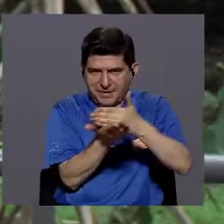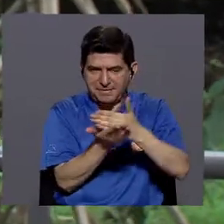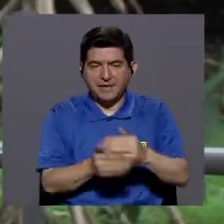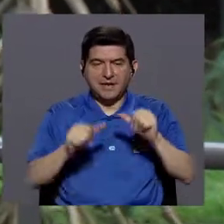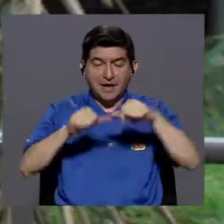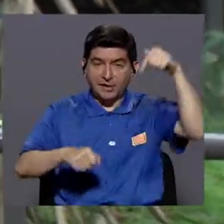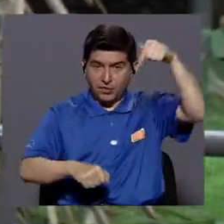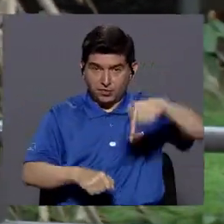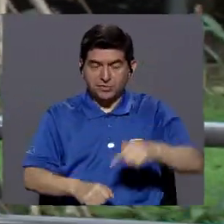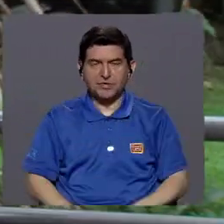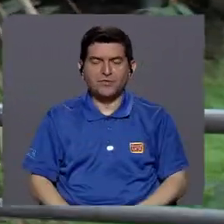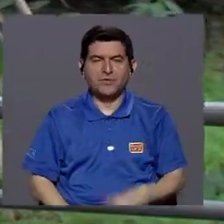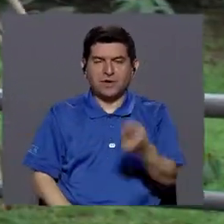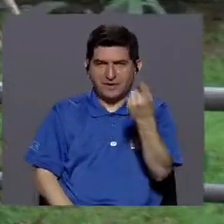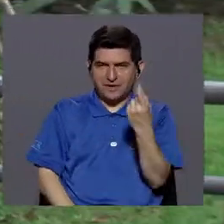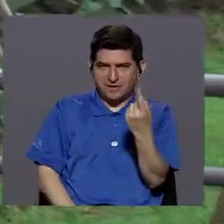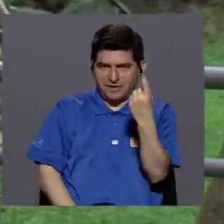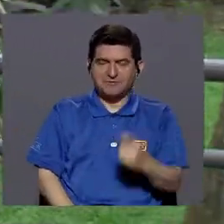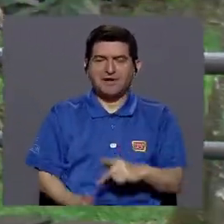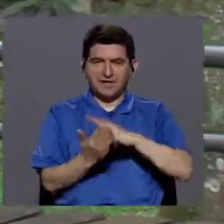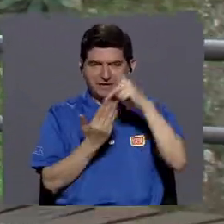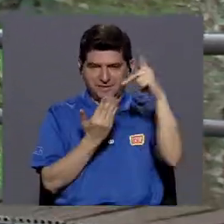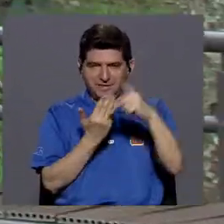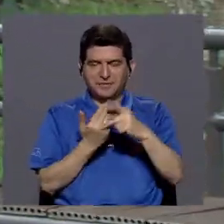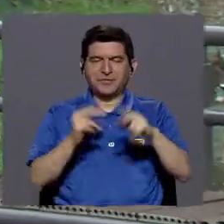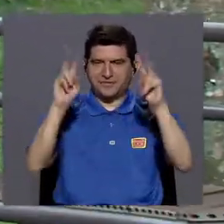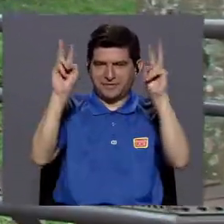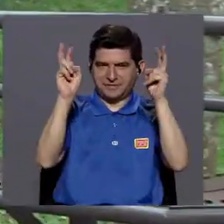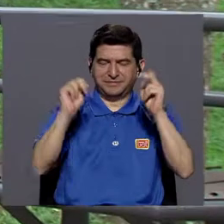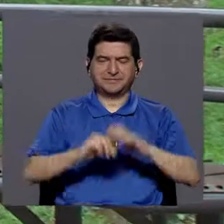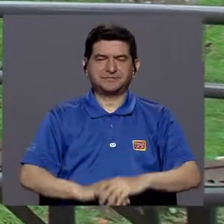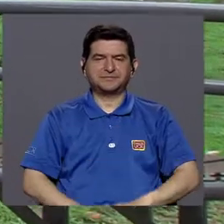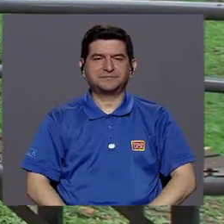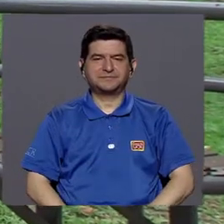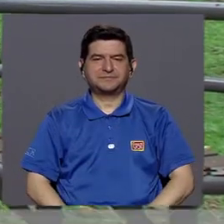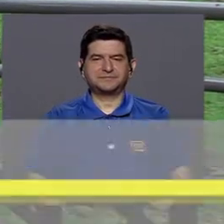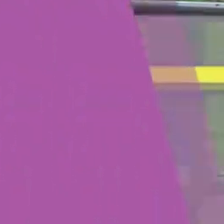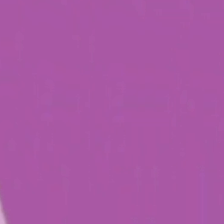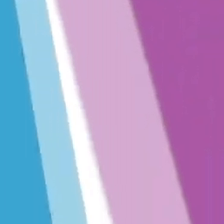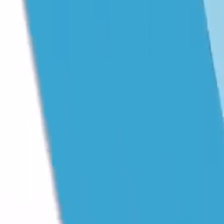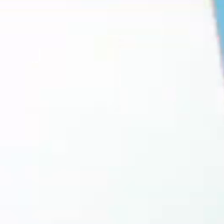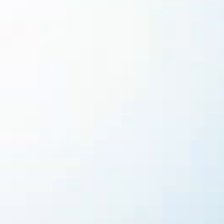Vamos a nuestra primera pausa. Quédese con nosotros que aún tenemos más de este tema.